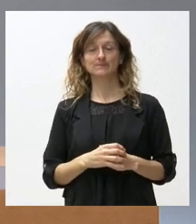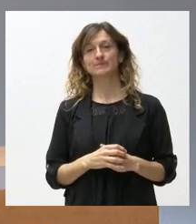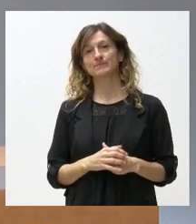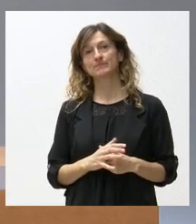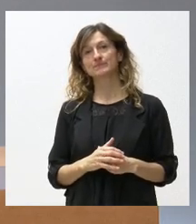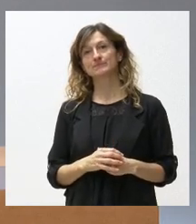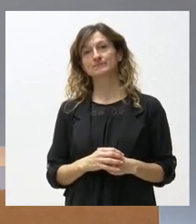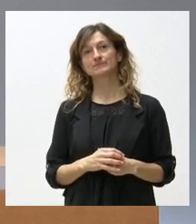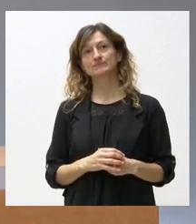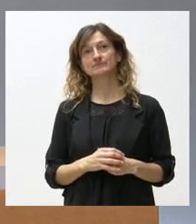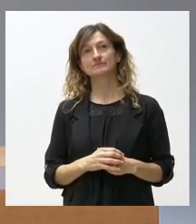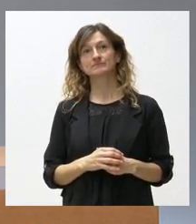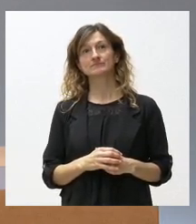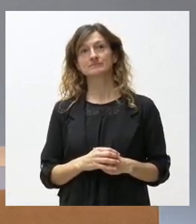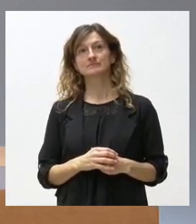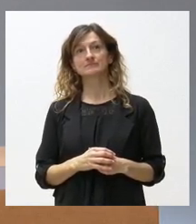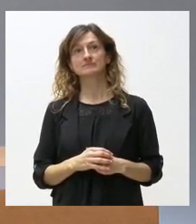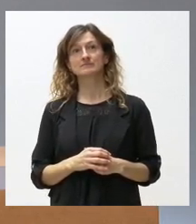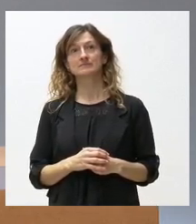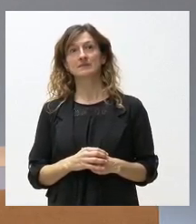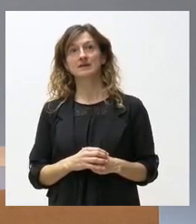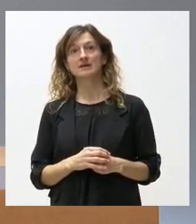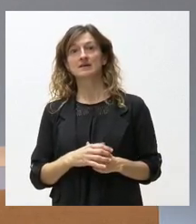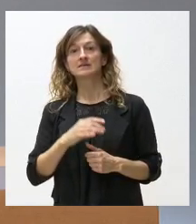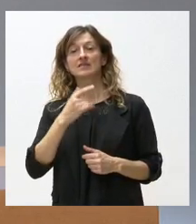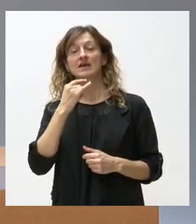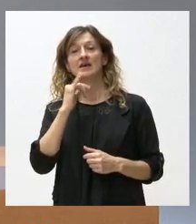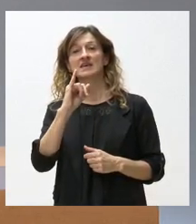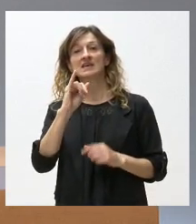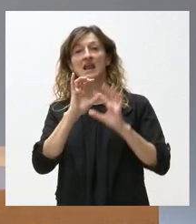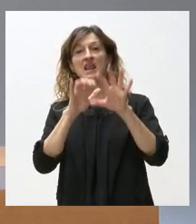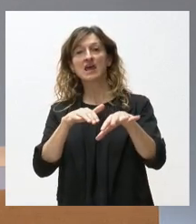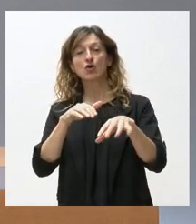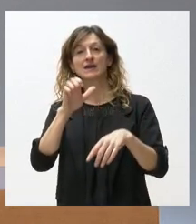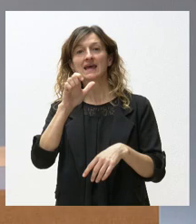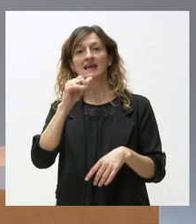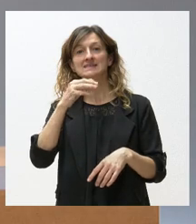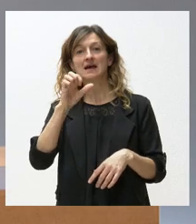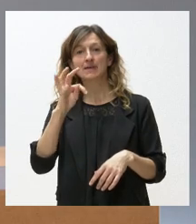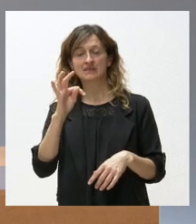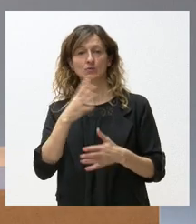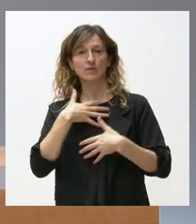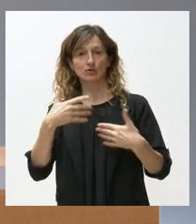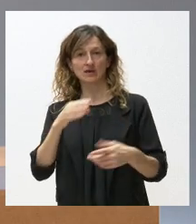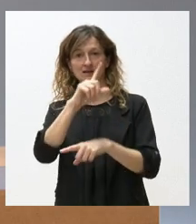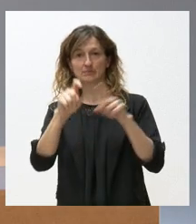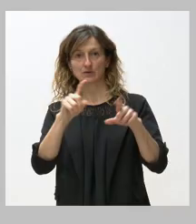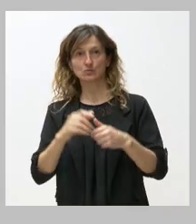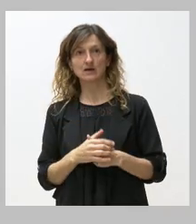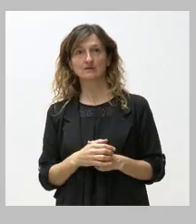Tenemos en tercer lugar a León a Elizabeth Alba cuando quieras Elizabeth podrías preguntar